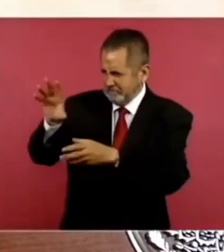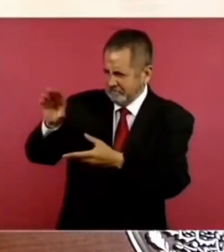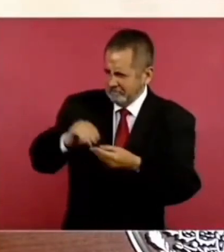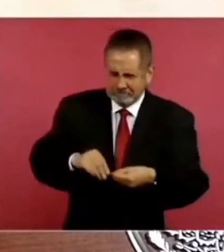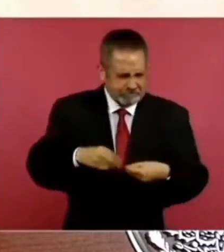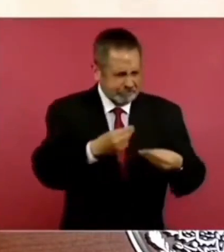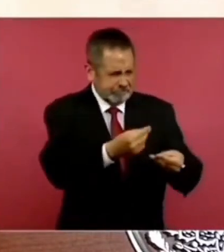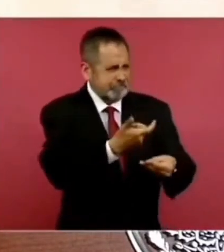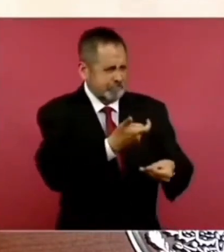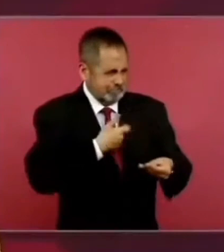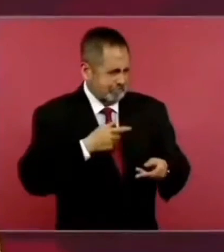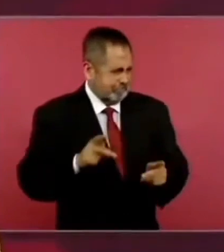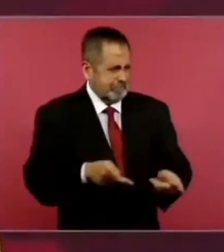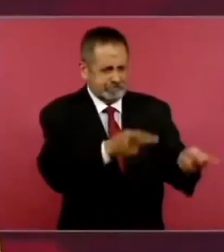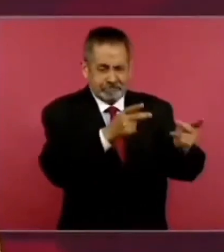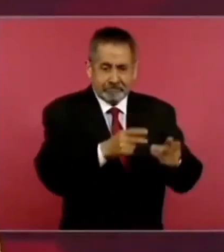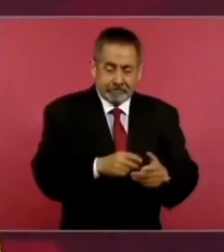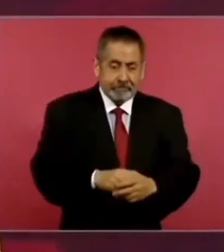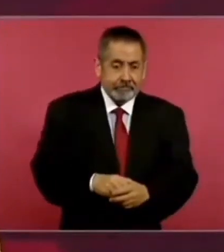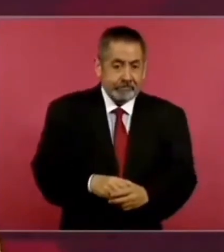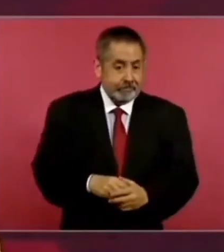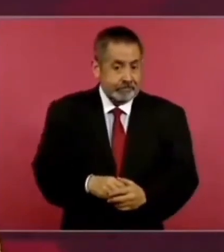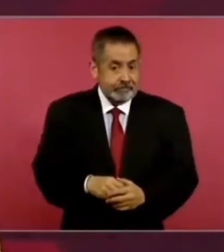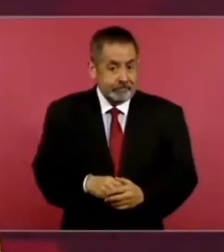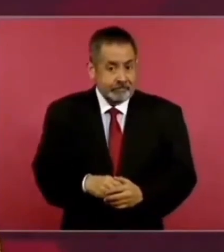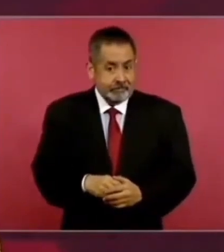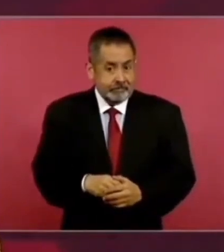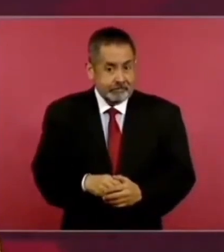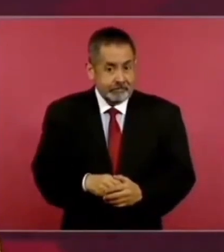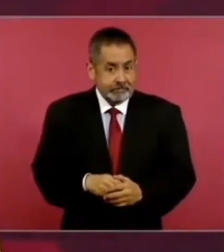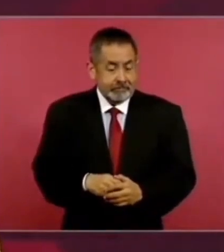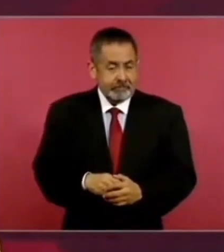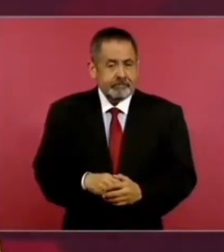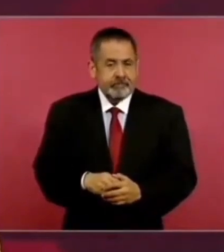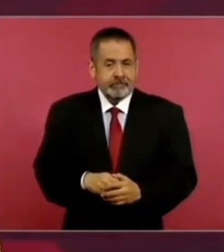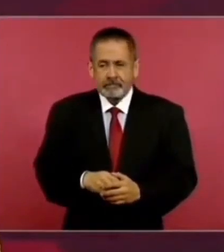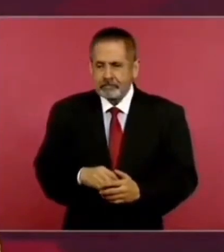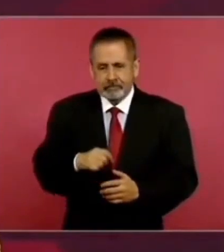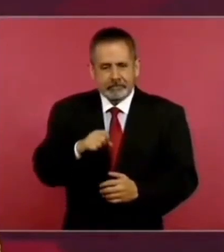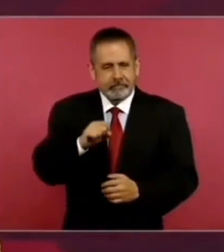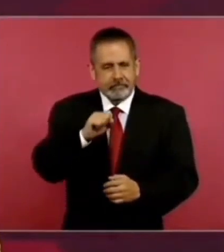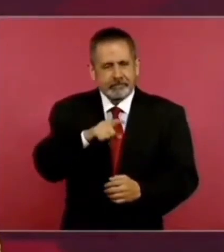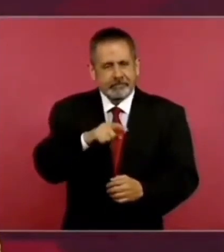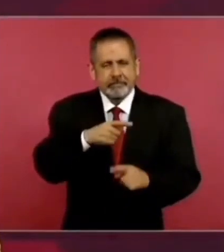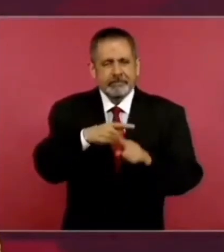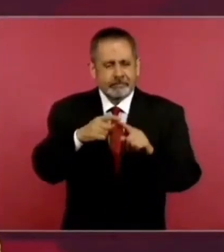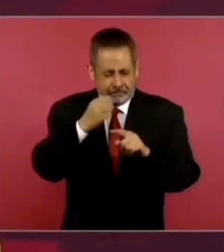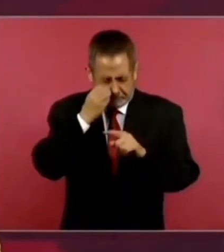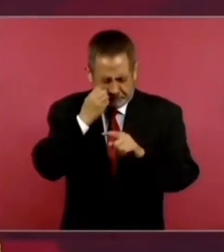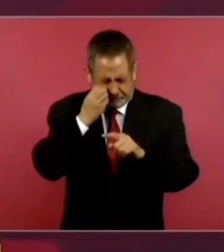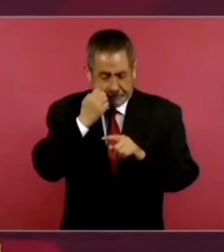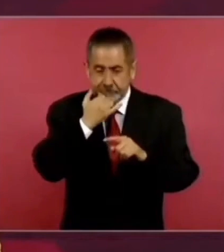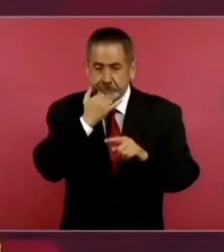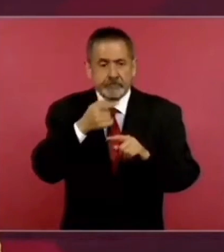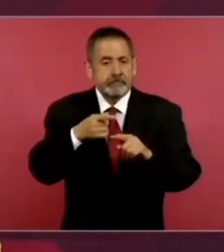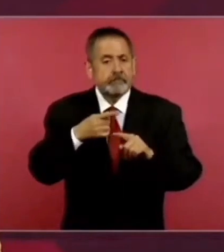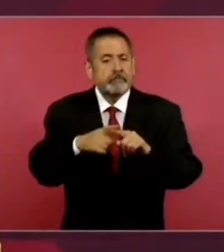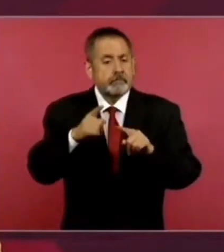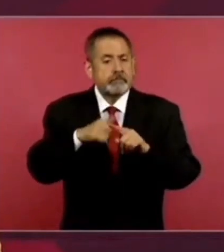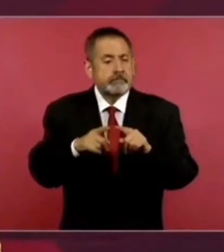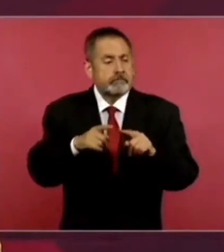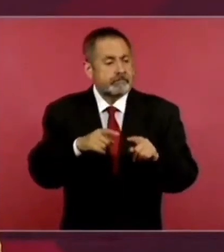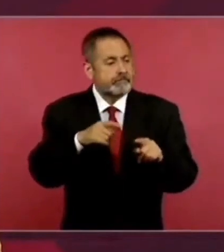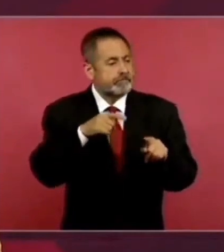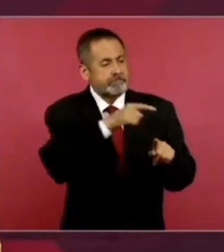Que tenía en empresas como empresas de